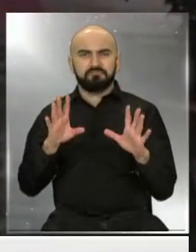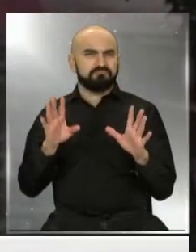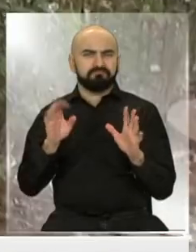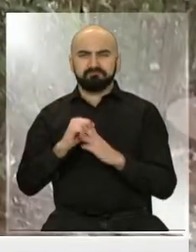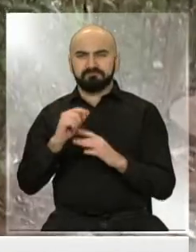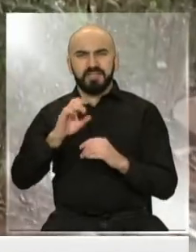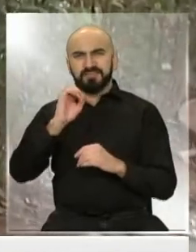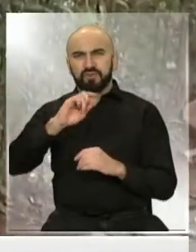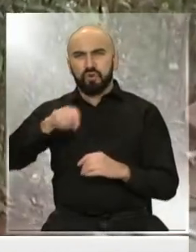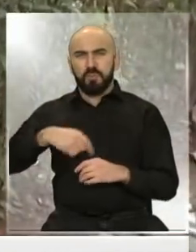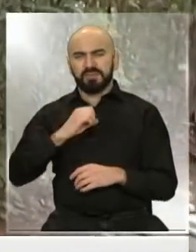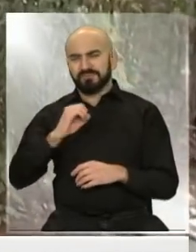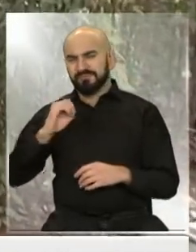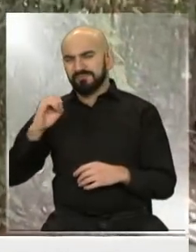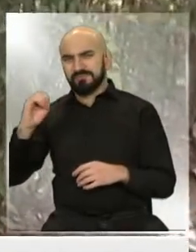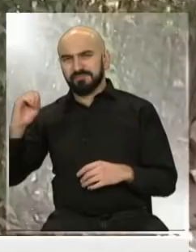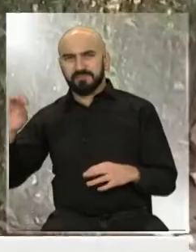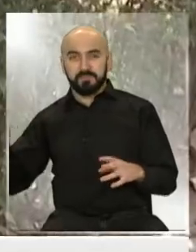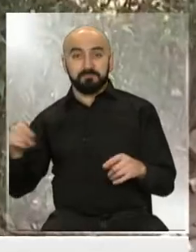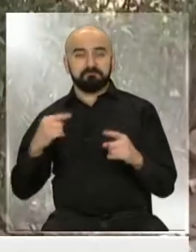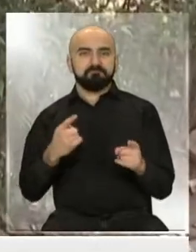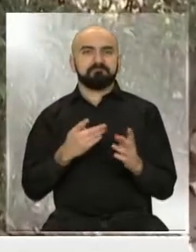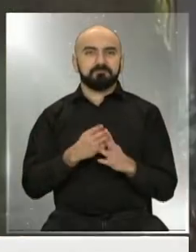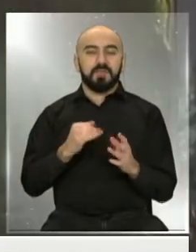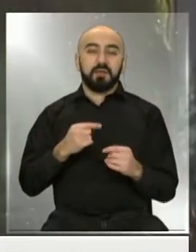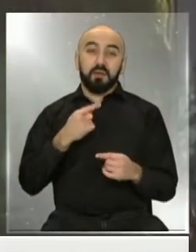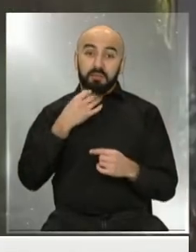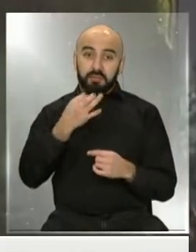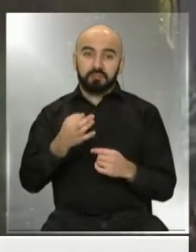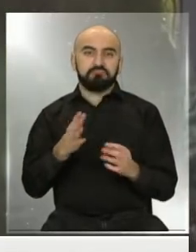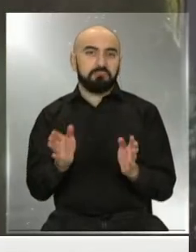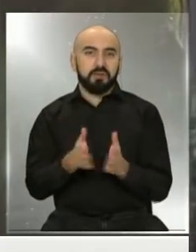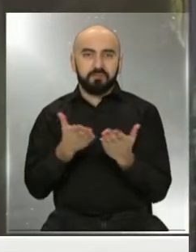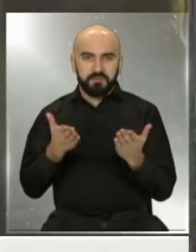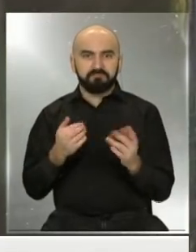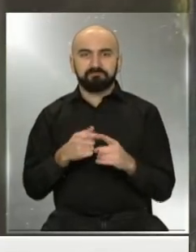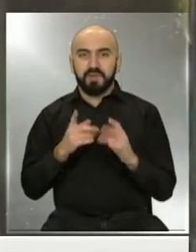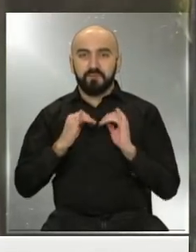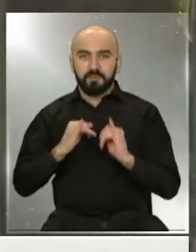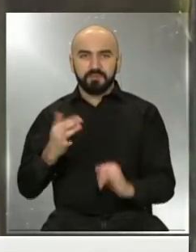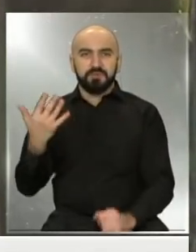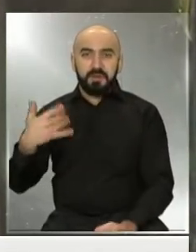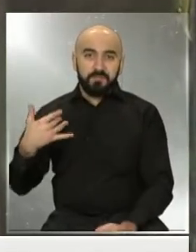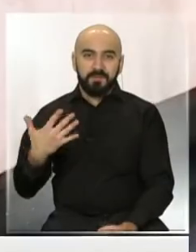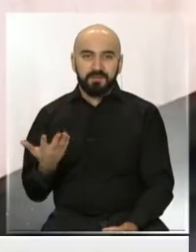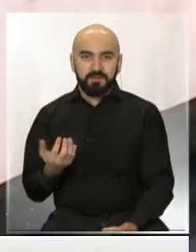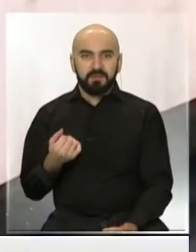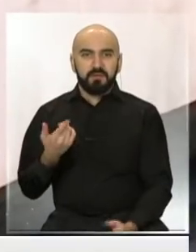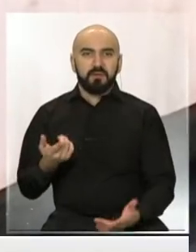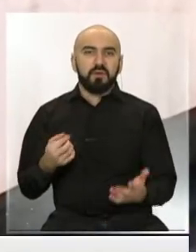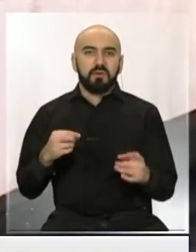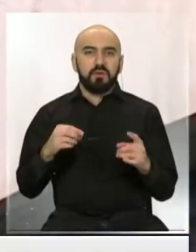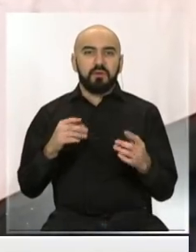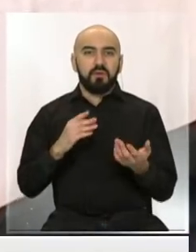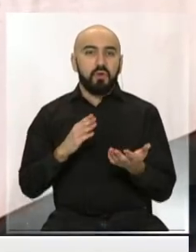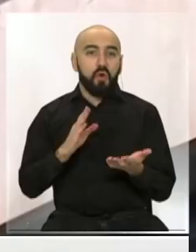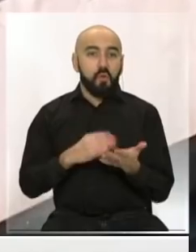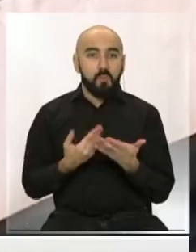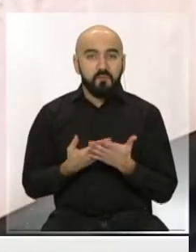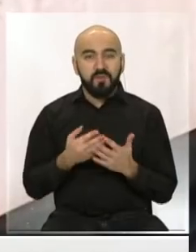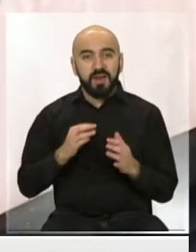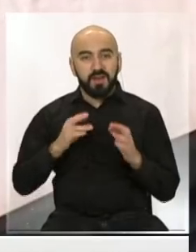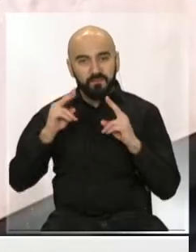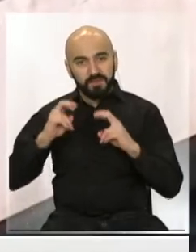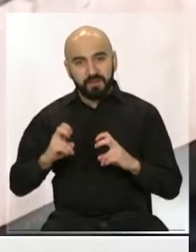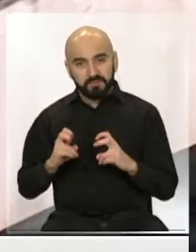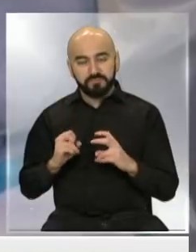pulgada, según consigna de New York Times. Información que es relevante también como va también la investigación, no solo